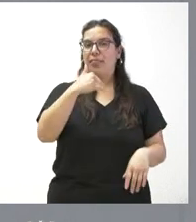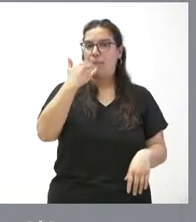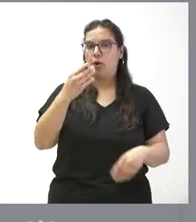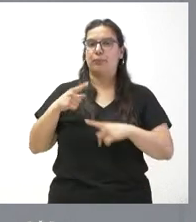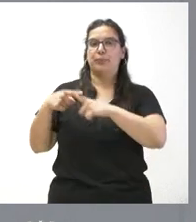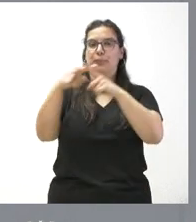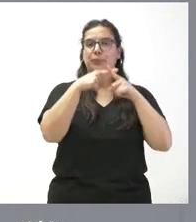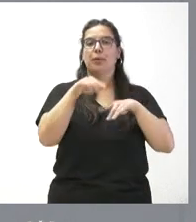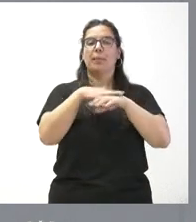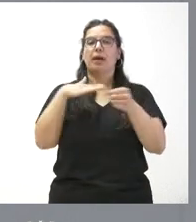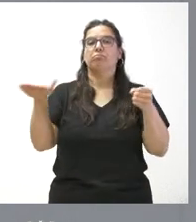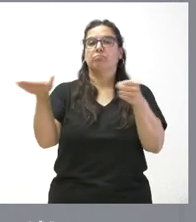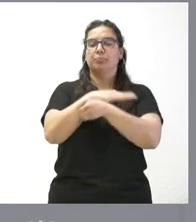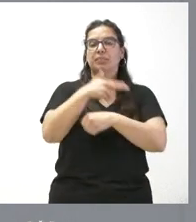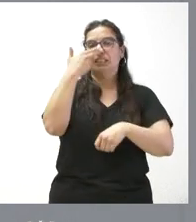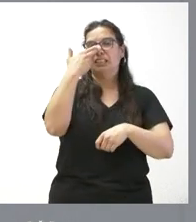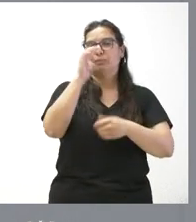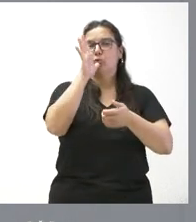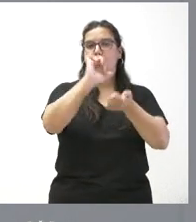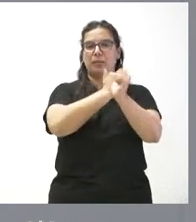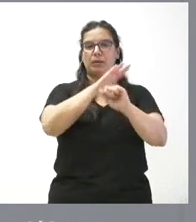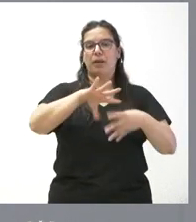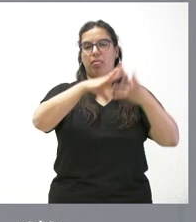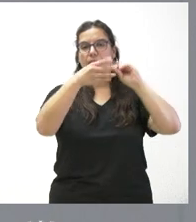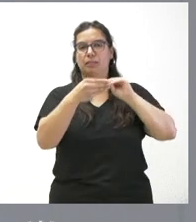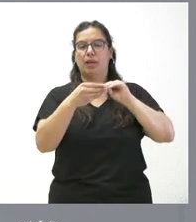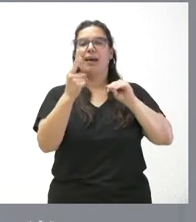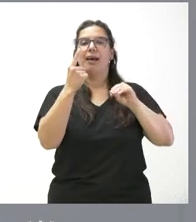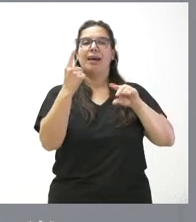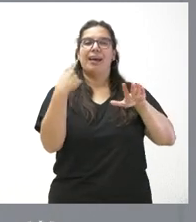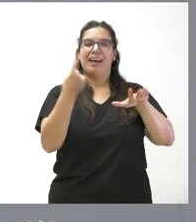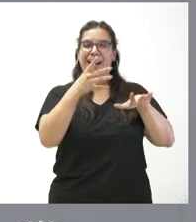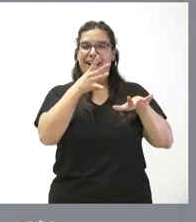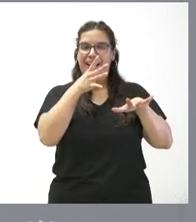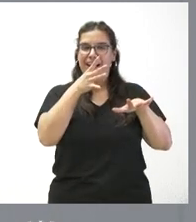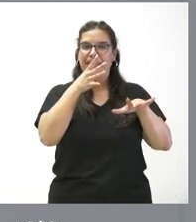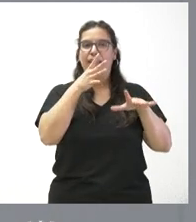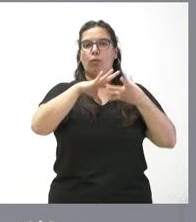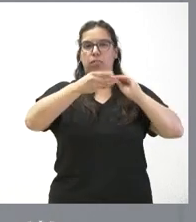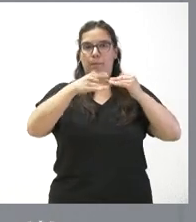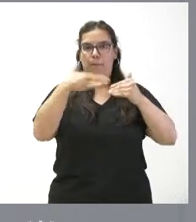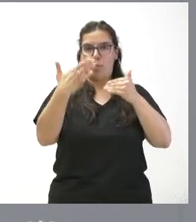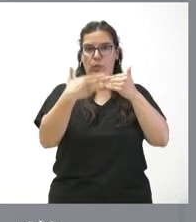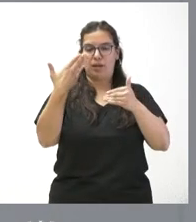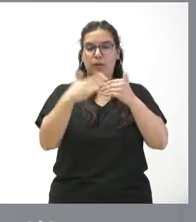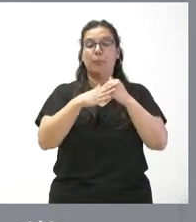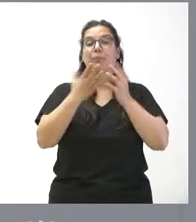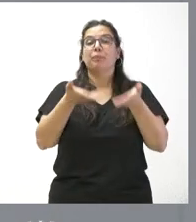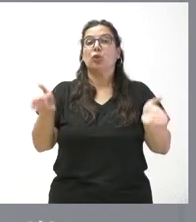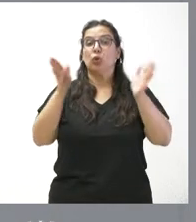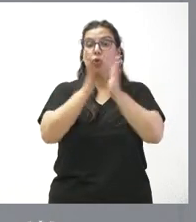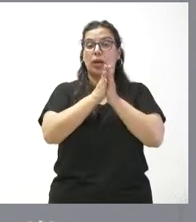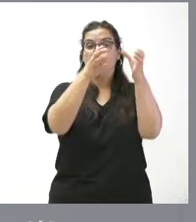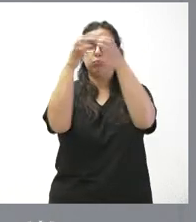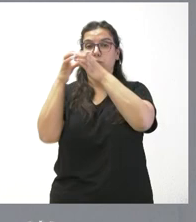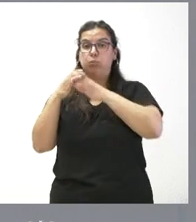para bonificar los intereses de préstamo para la modernización de los regadíos. El volumen conjunto de las actuaciones de estas cuatro comunidades de regantes